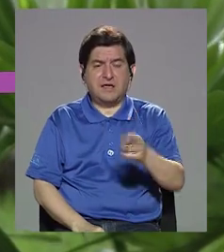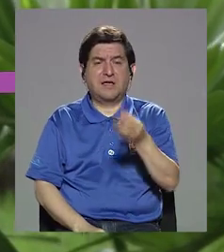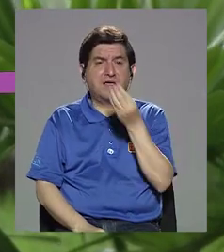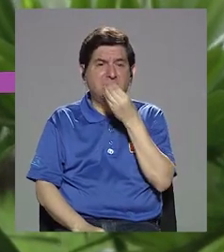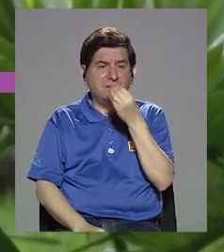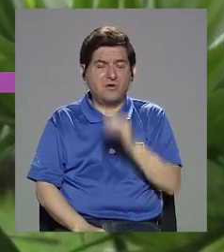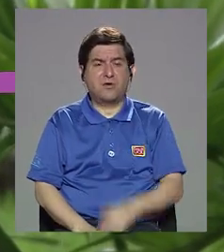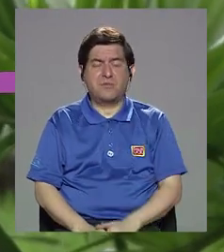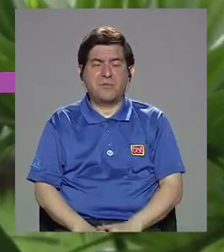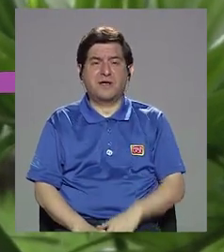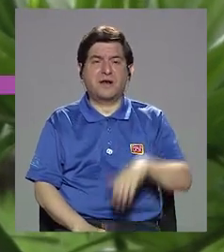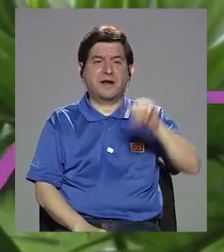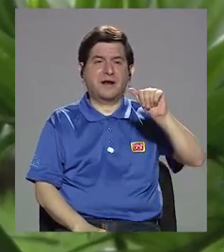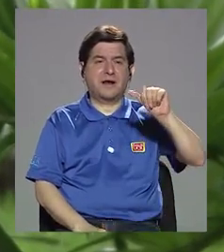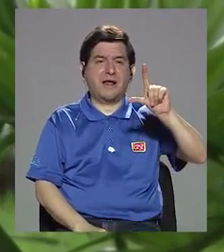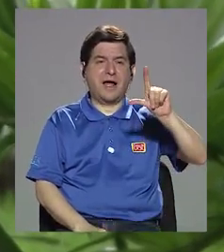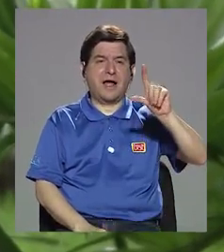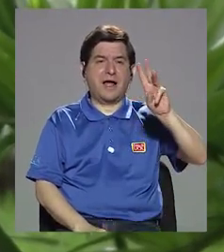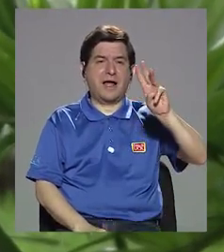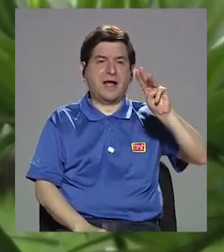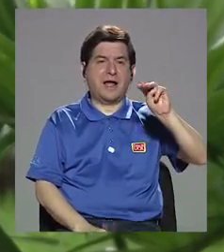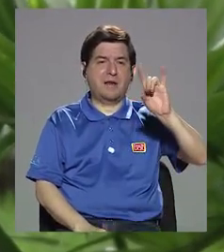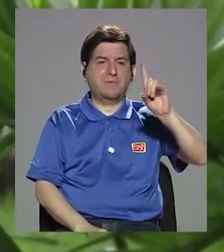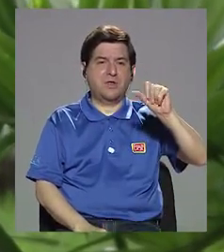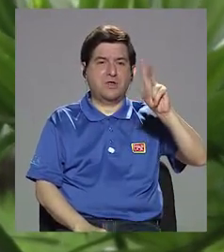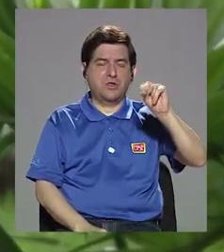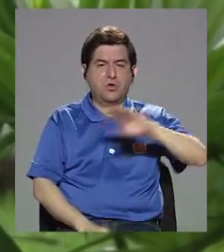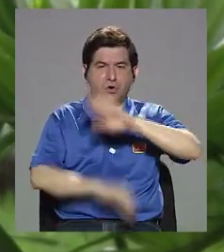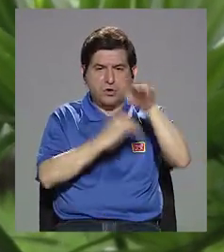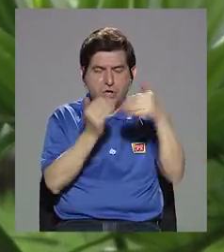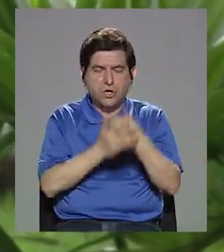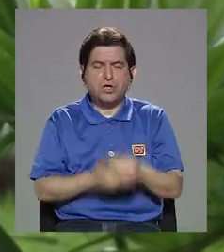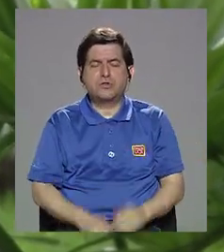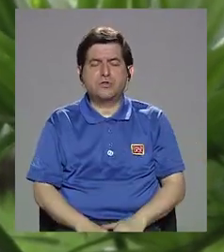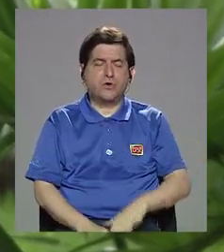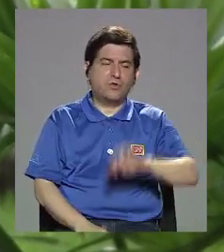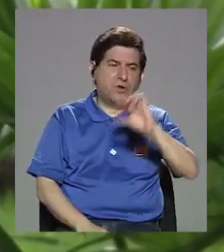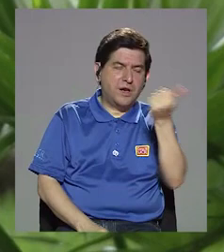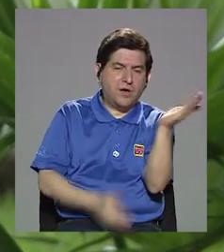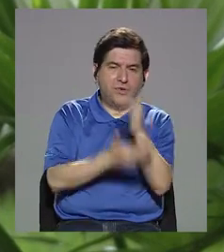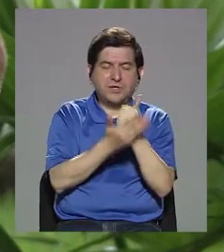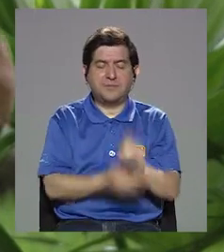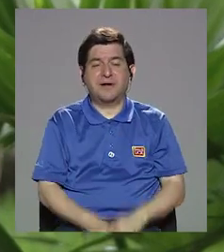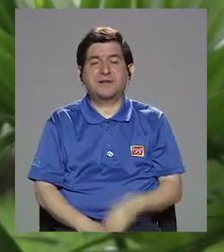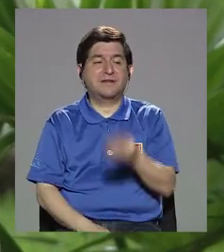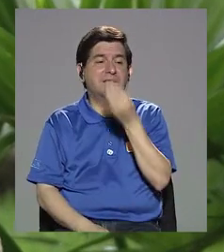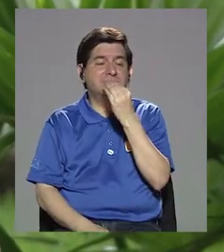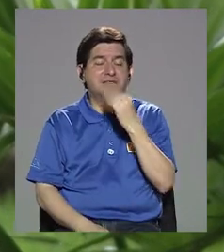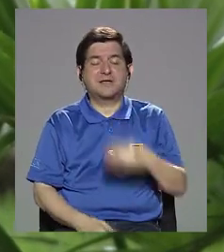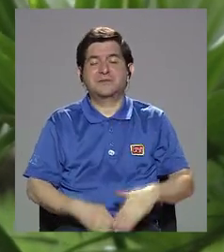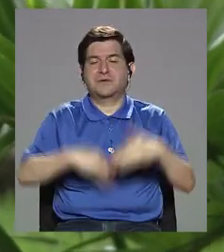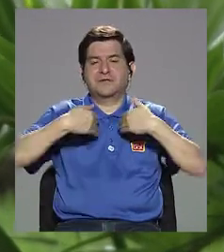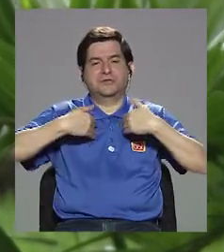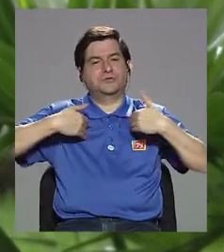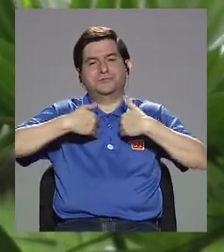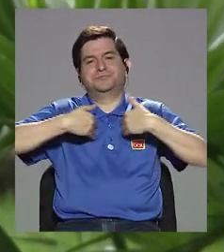se come el almidón y todo el nutriente se usa para hacer alimento para el ganado.